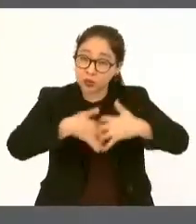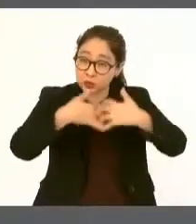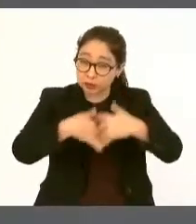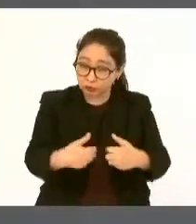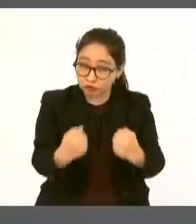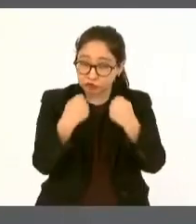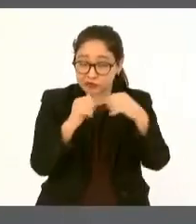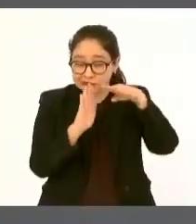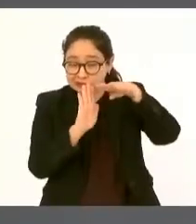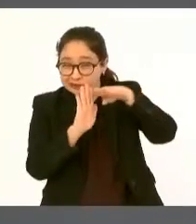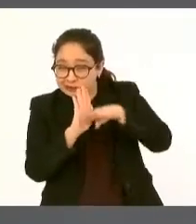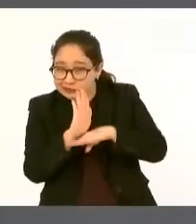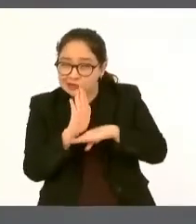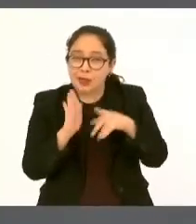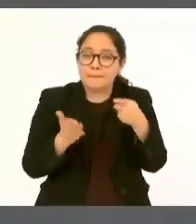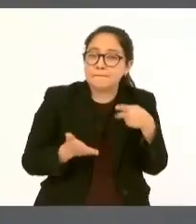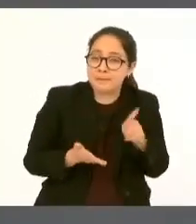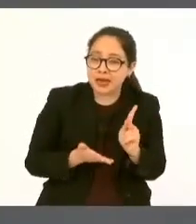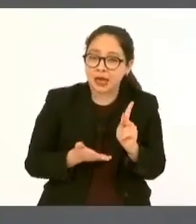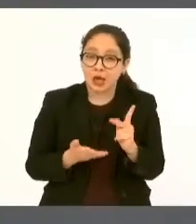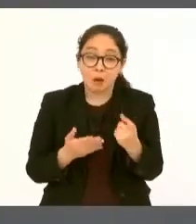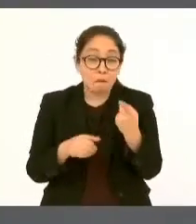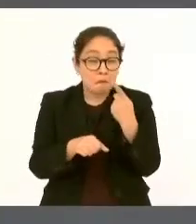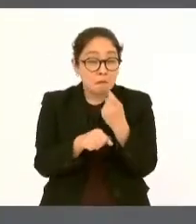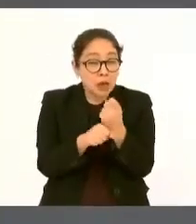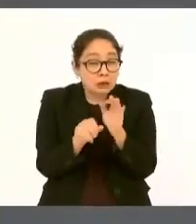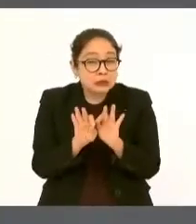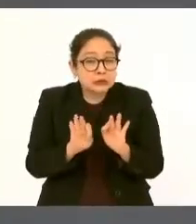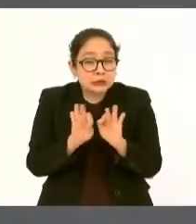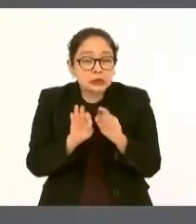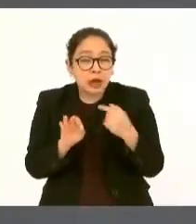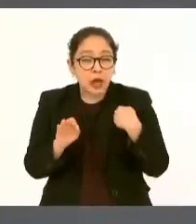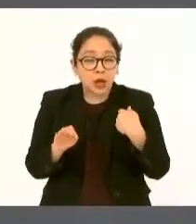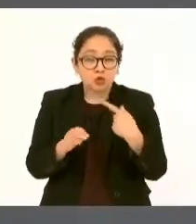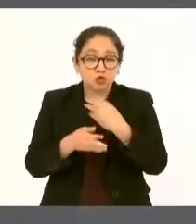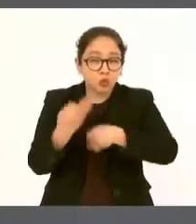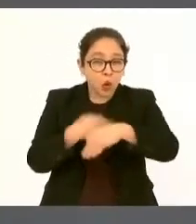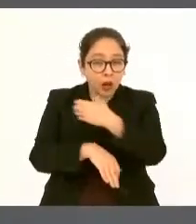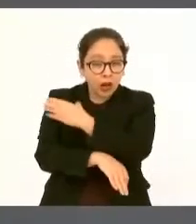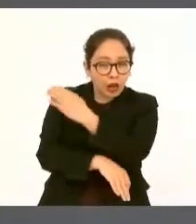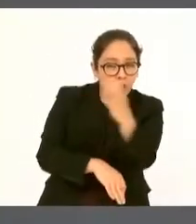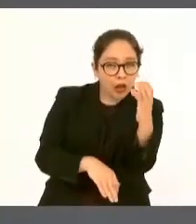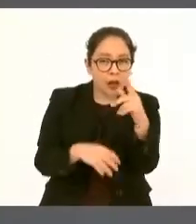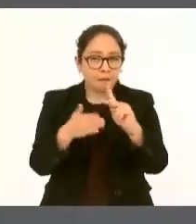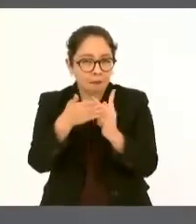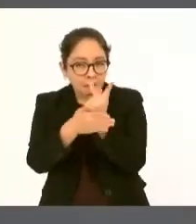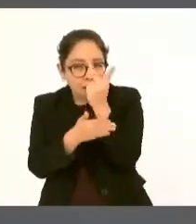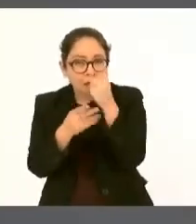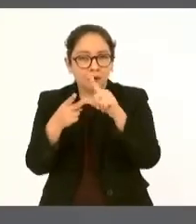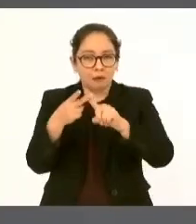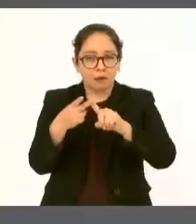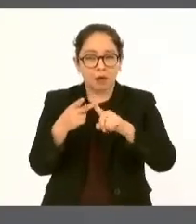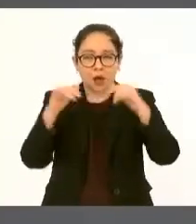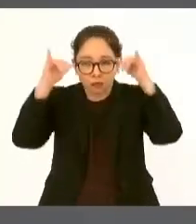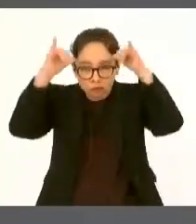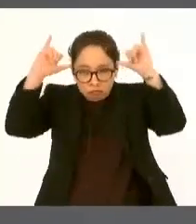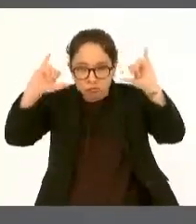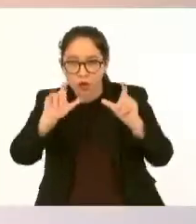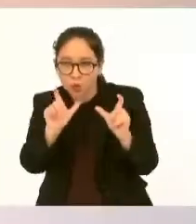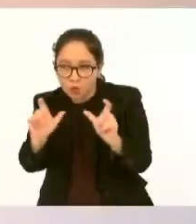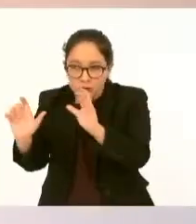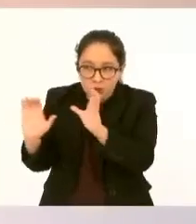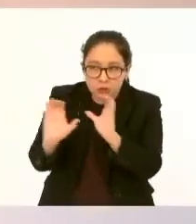pero el sector primario, todo lo que tiene que ver con la agricultura, con la ganadería,